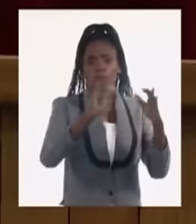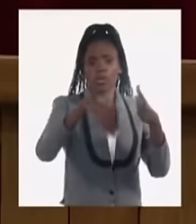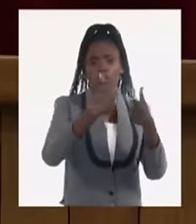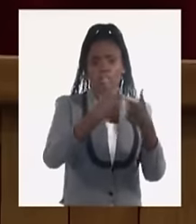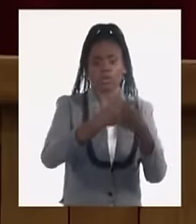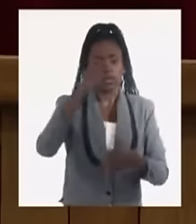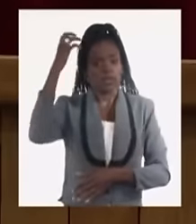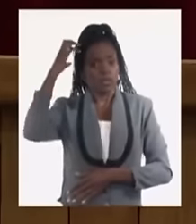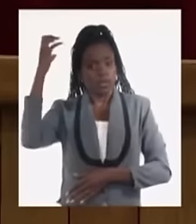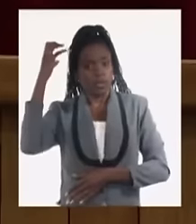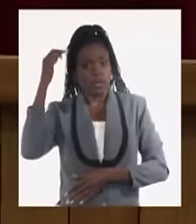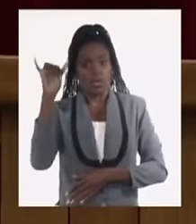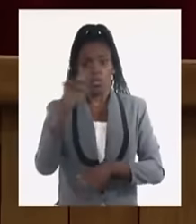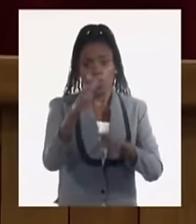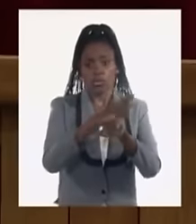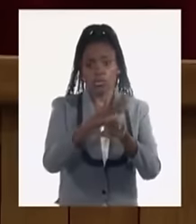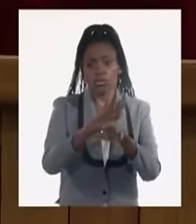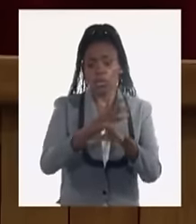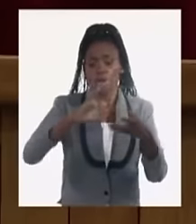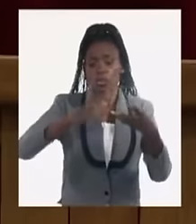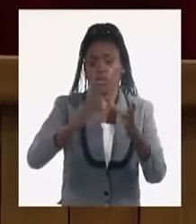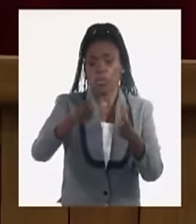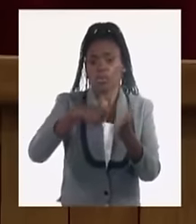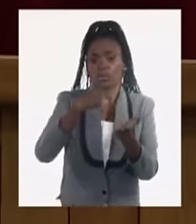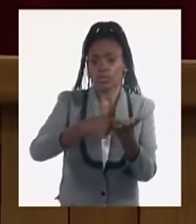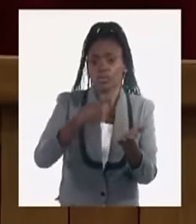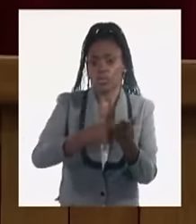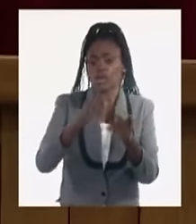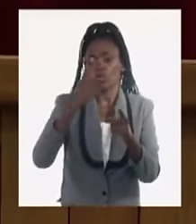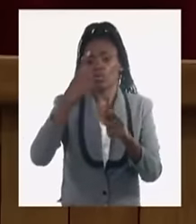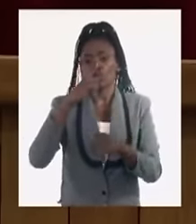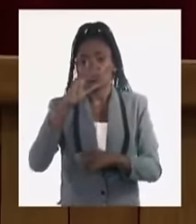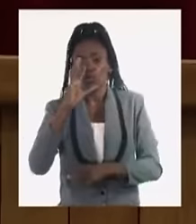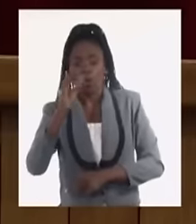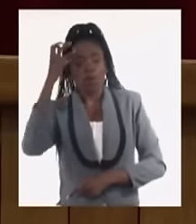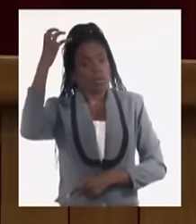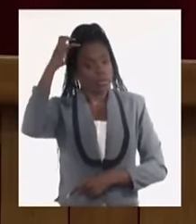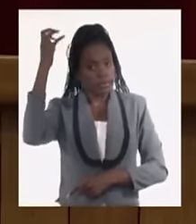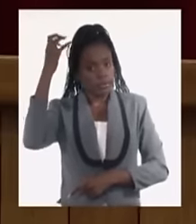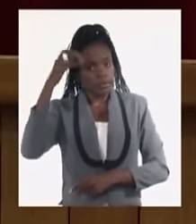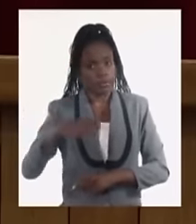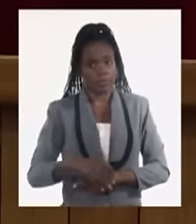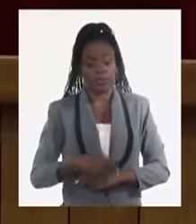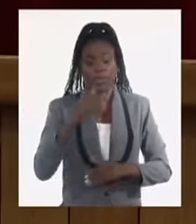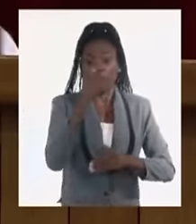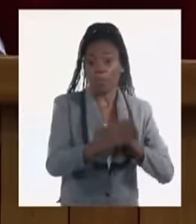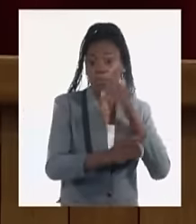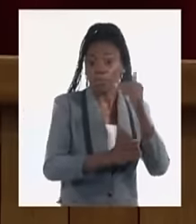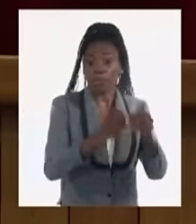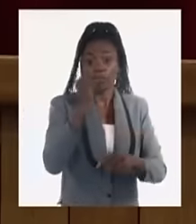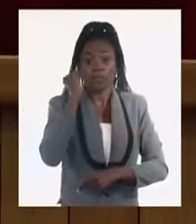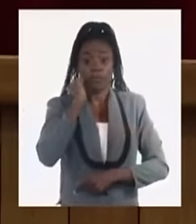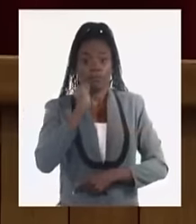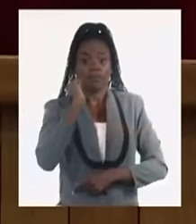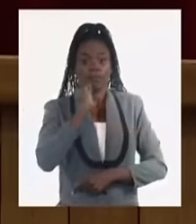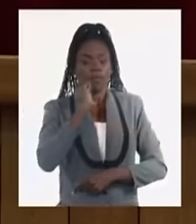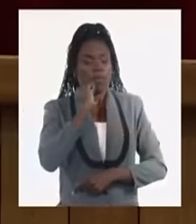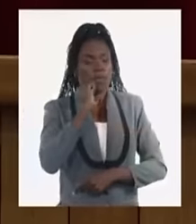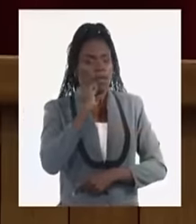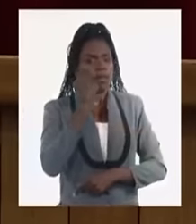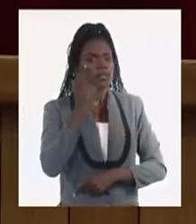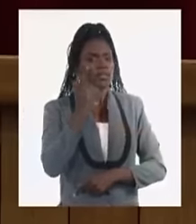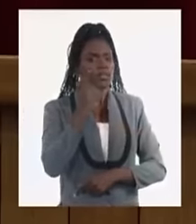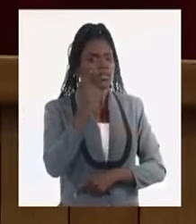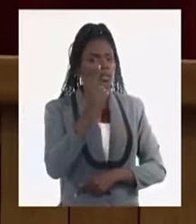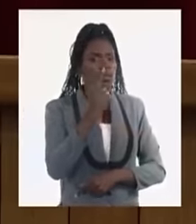estatal y las diferentes formas de gestión no estatal. Proceso en el que además se han identificado